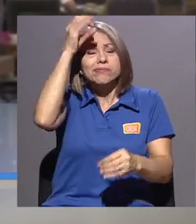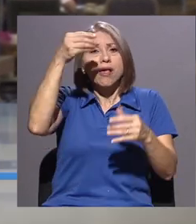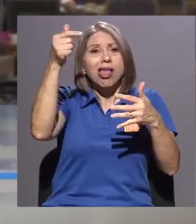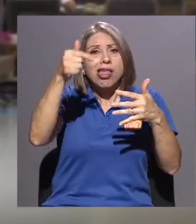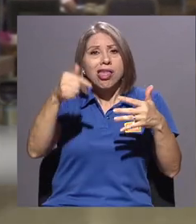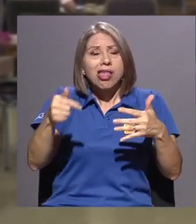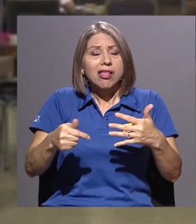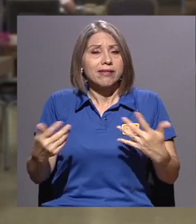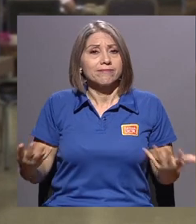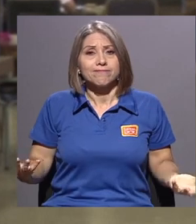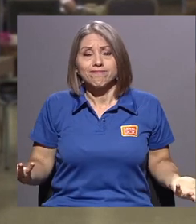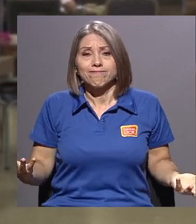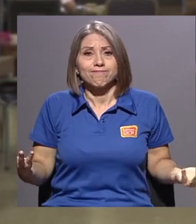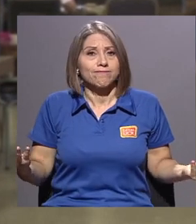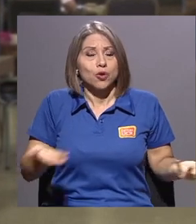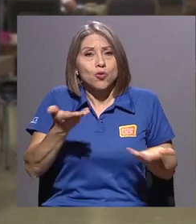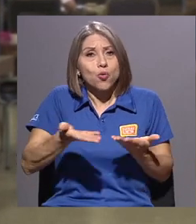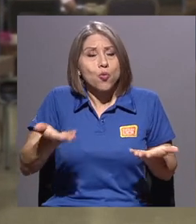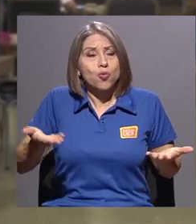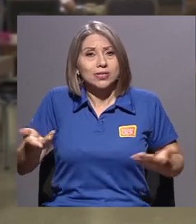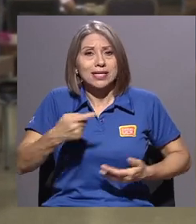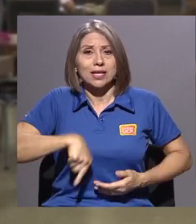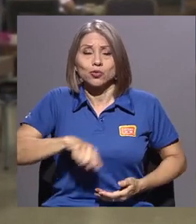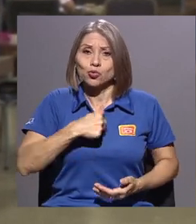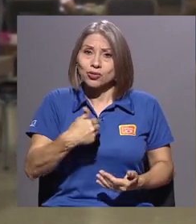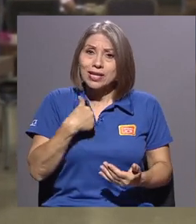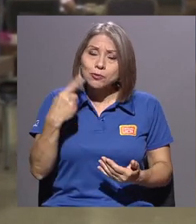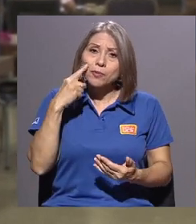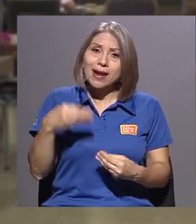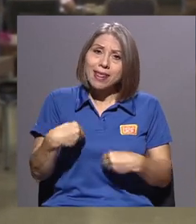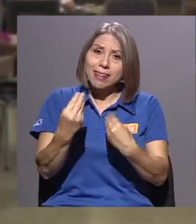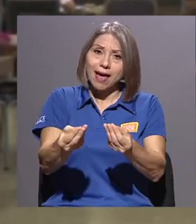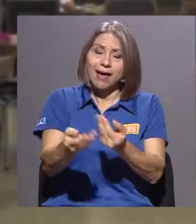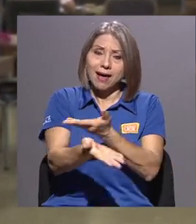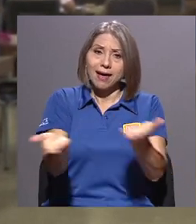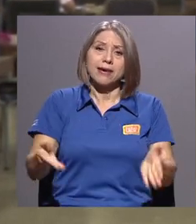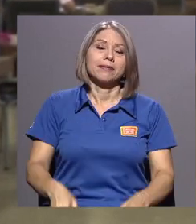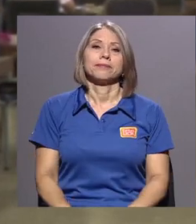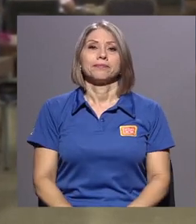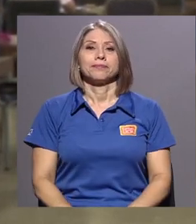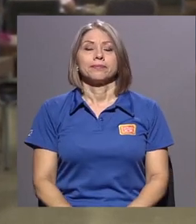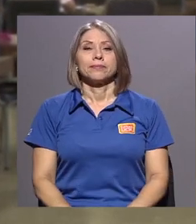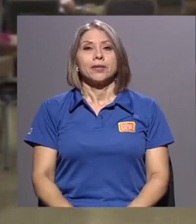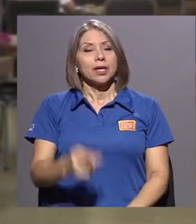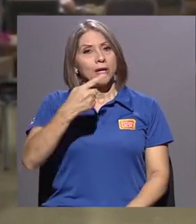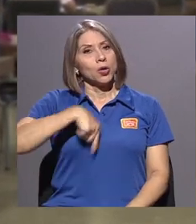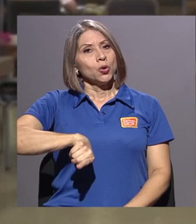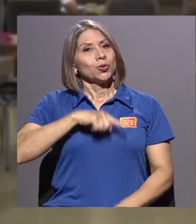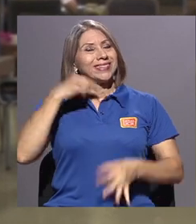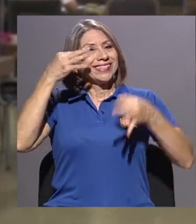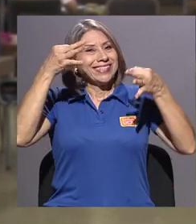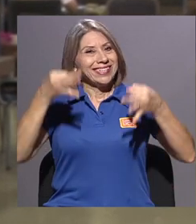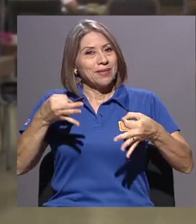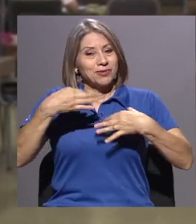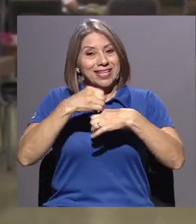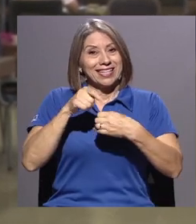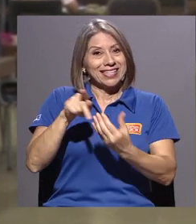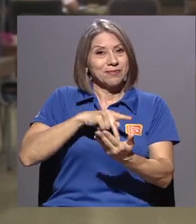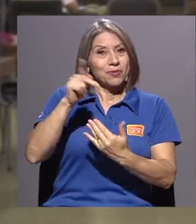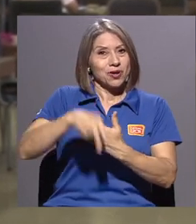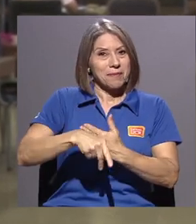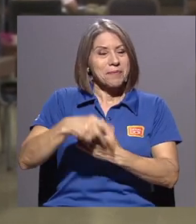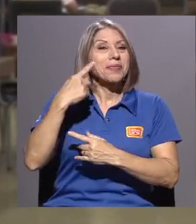de cosas que tenemos para ofrecerles. Entonces decidimos crear este programa para